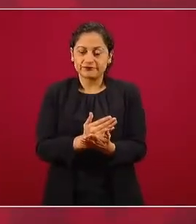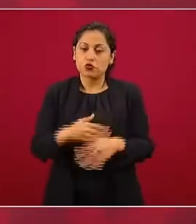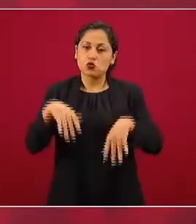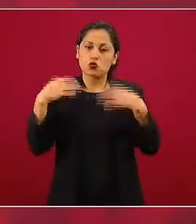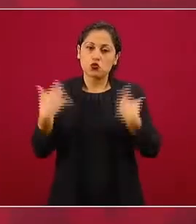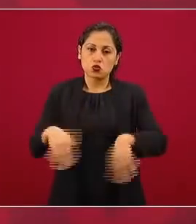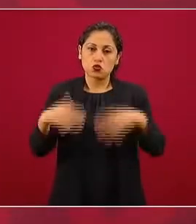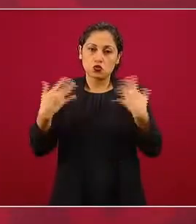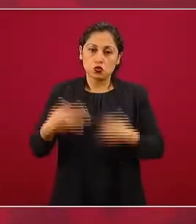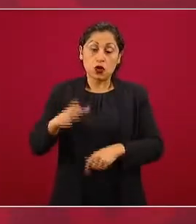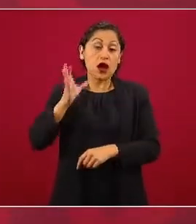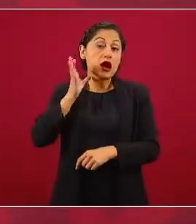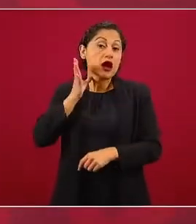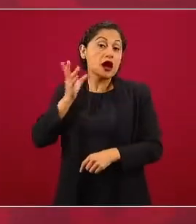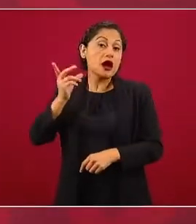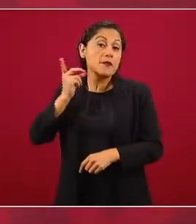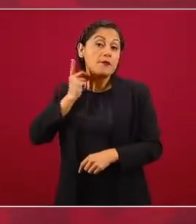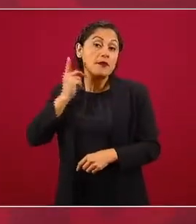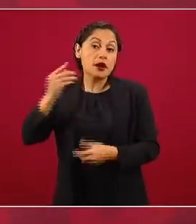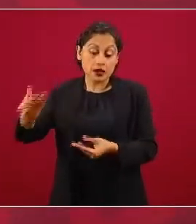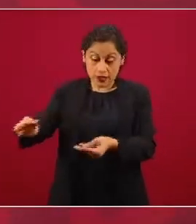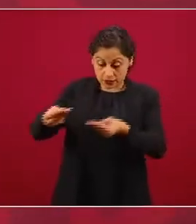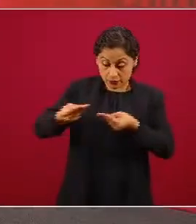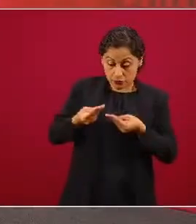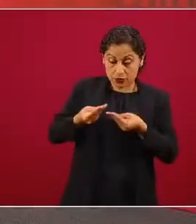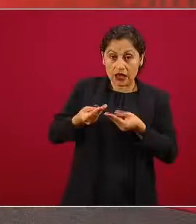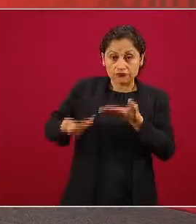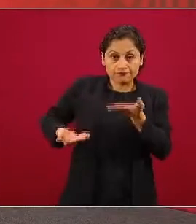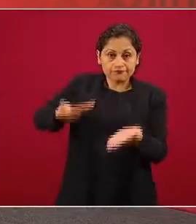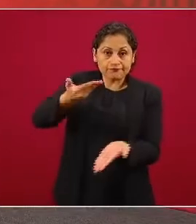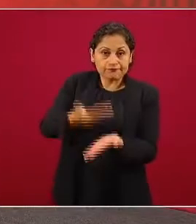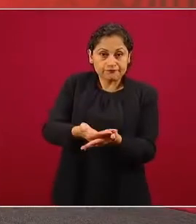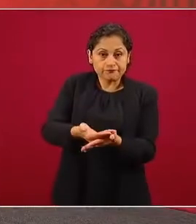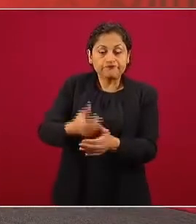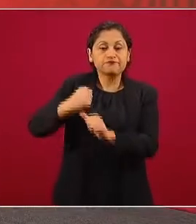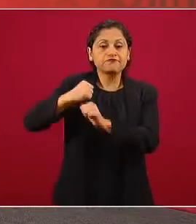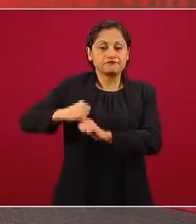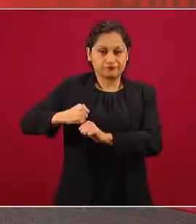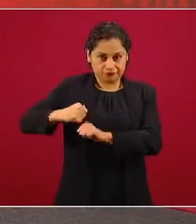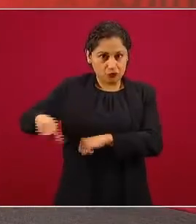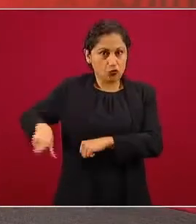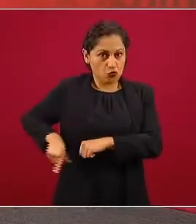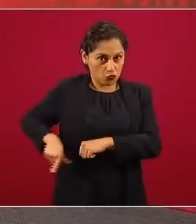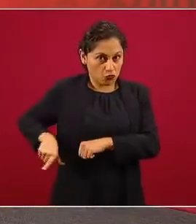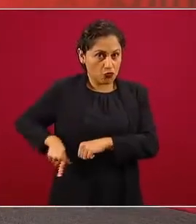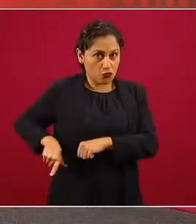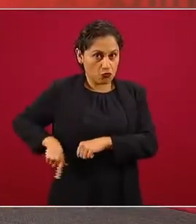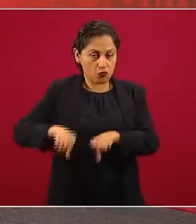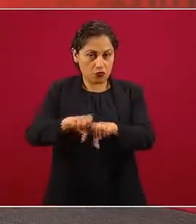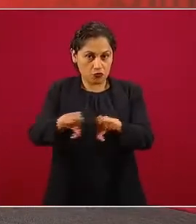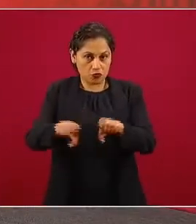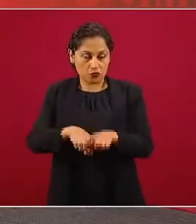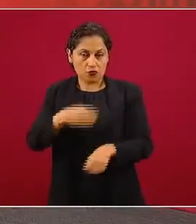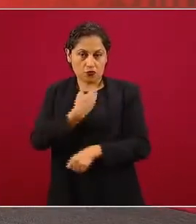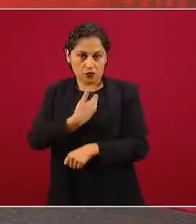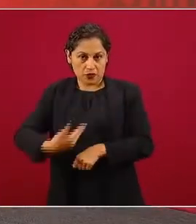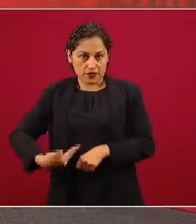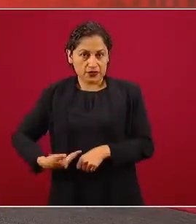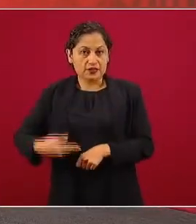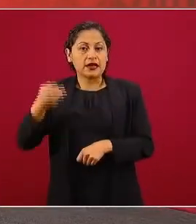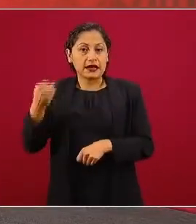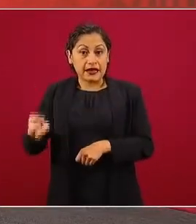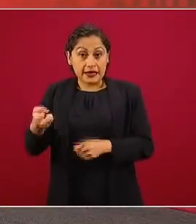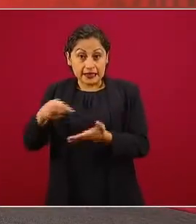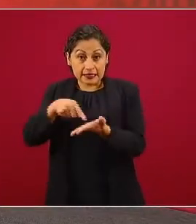en la Cámara de Diputados, una iniciativa del Ejecutivo, donde esas comisiones se van a reducir todavía más,